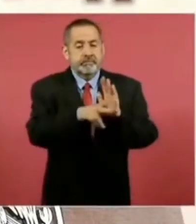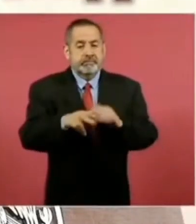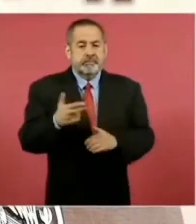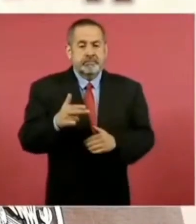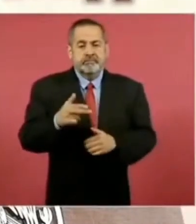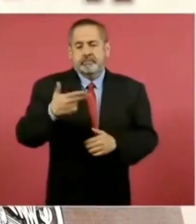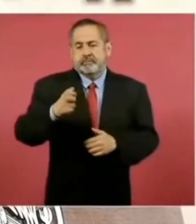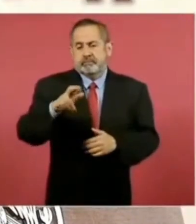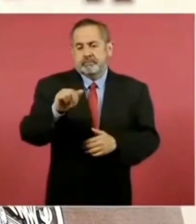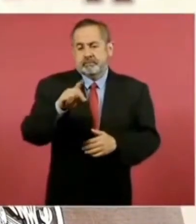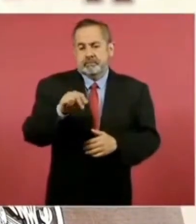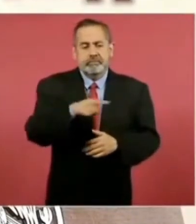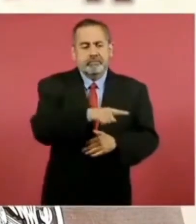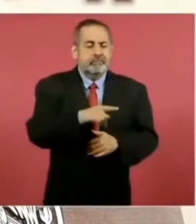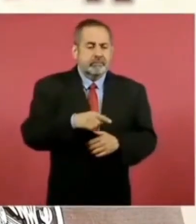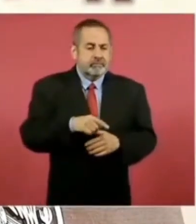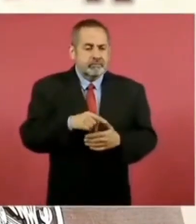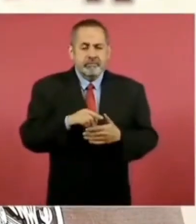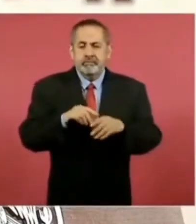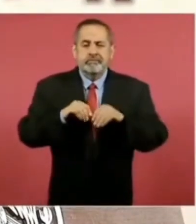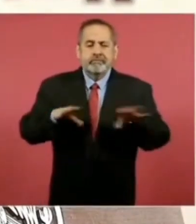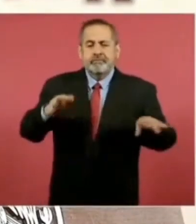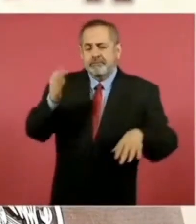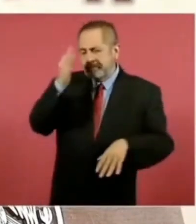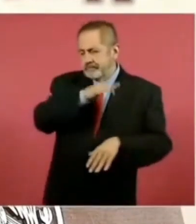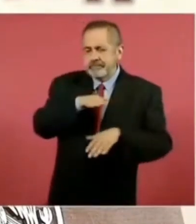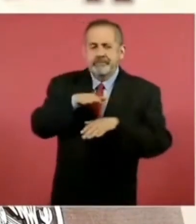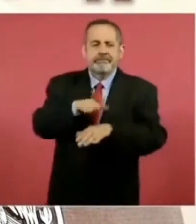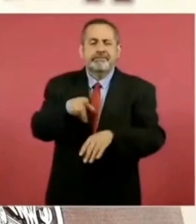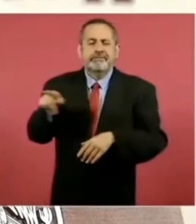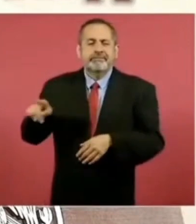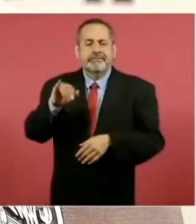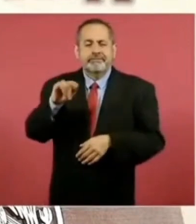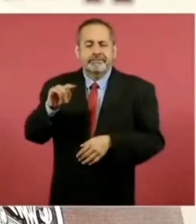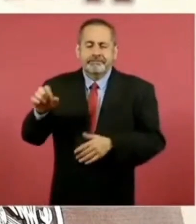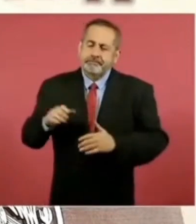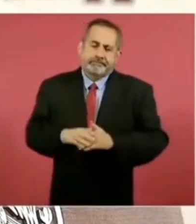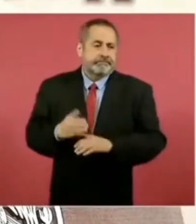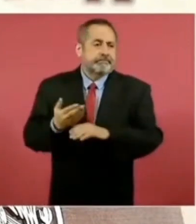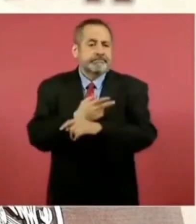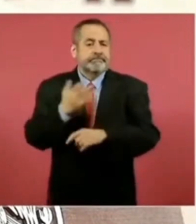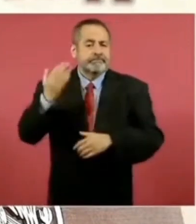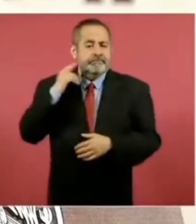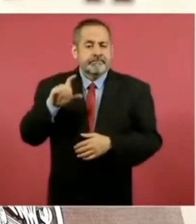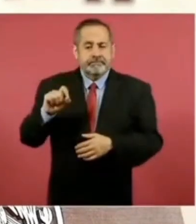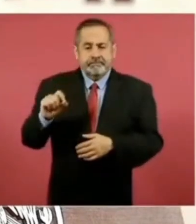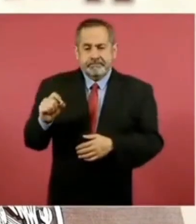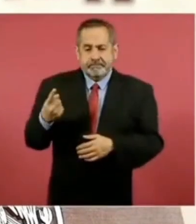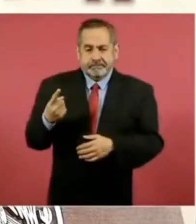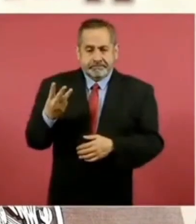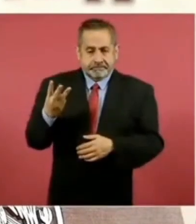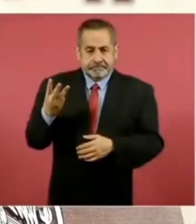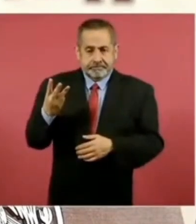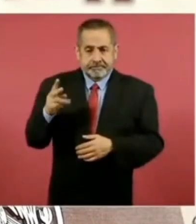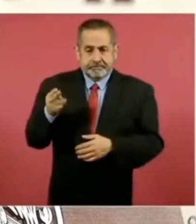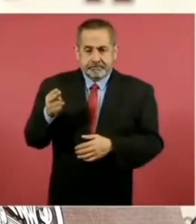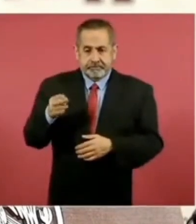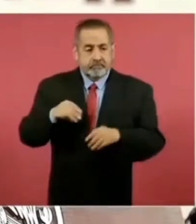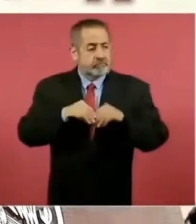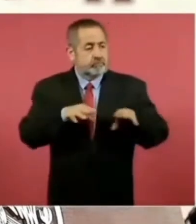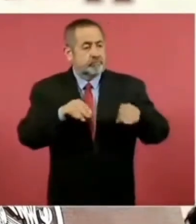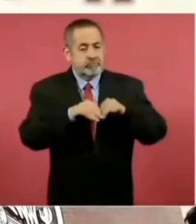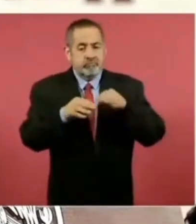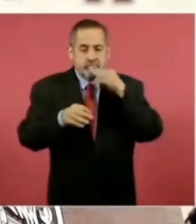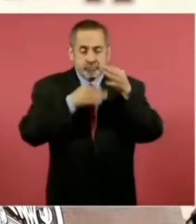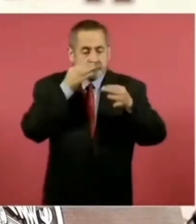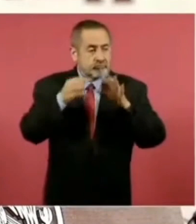nota falsa sobre bono del Issste. El pasado 23 de noviembre circuló ampliamente una nota del Heraldo de México